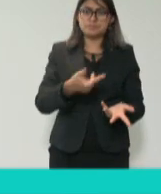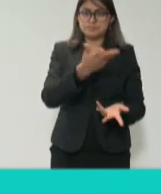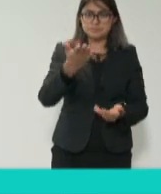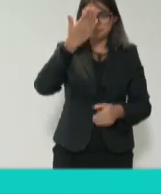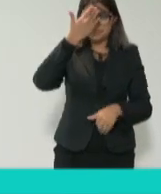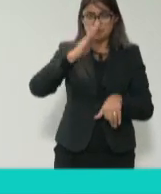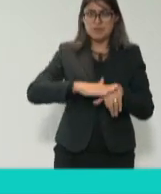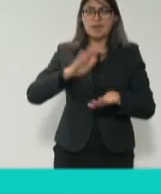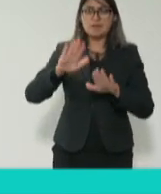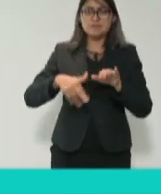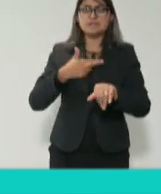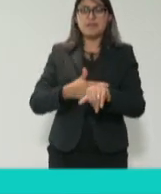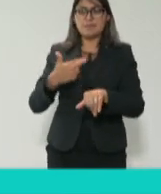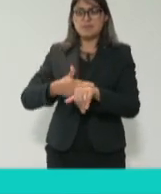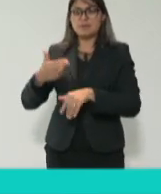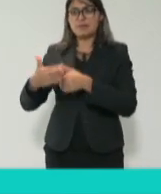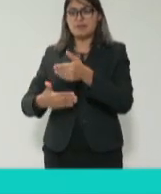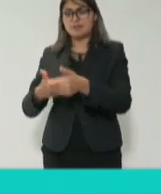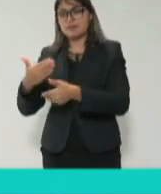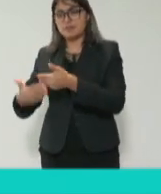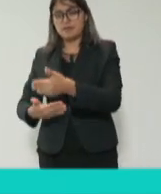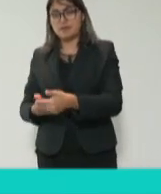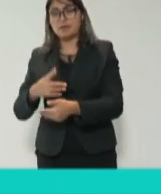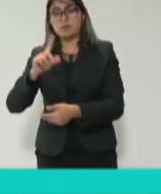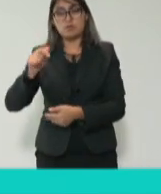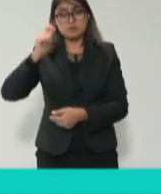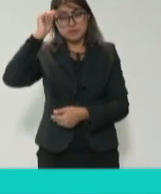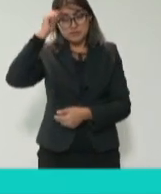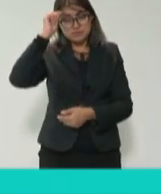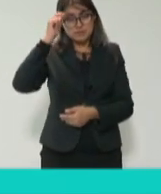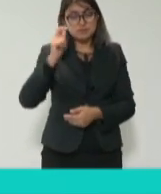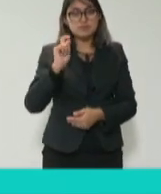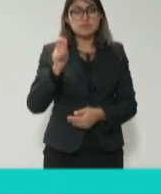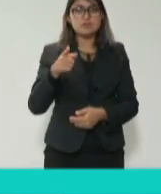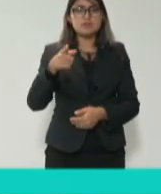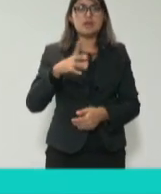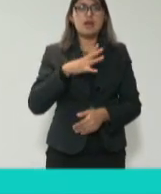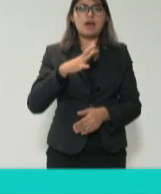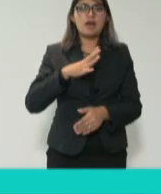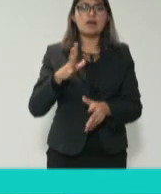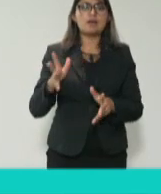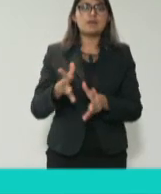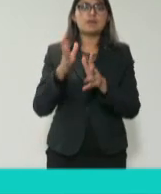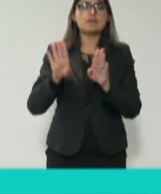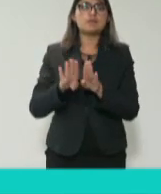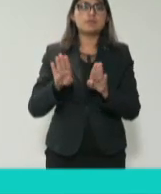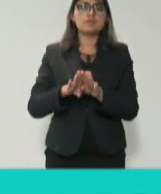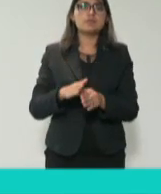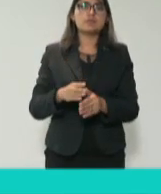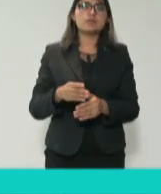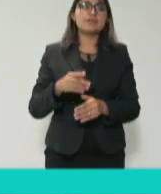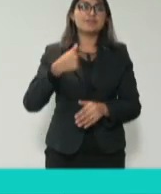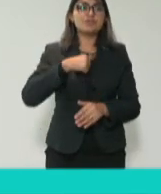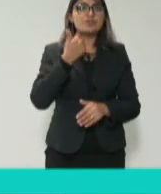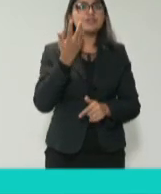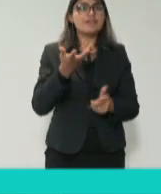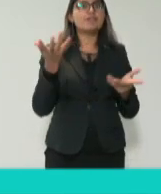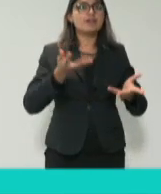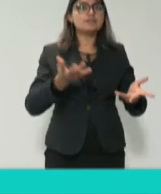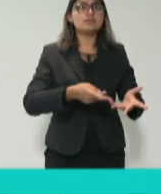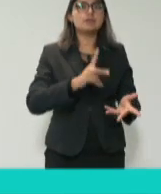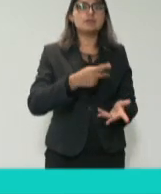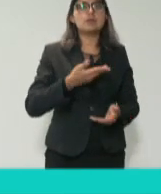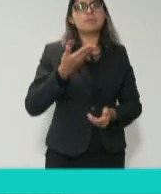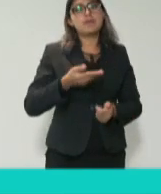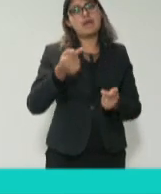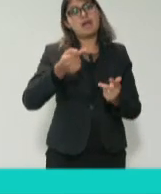trámite y servicio en el incentivo perverso se da a la hora que nos piden muchos documentos, porque además